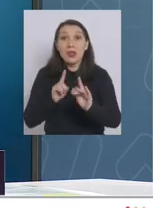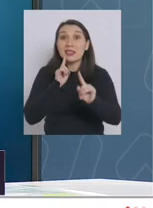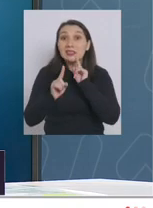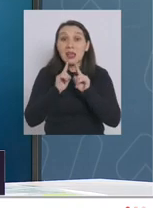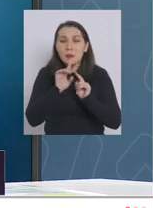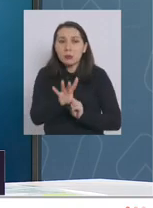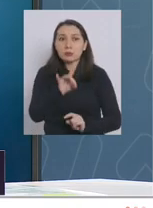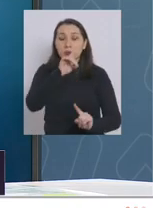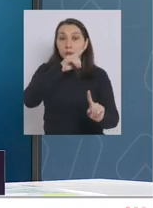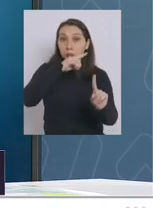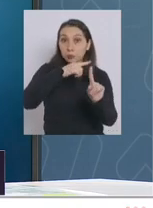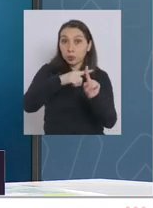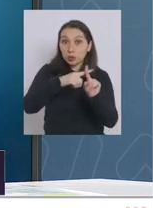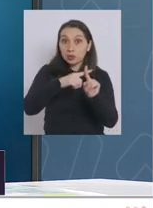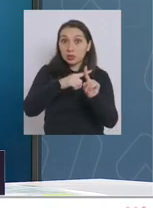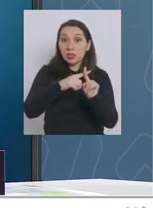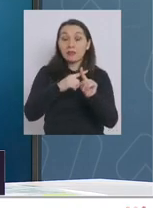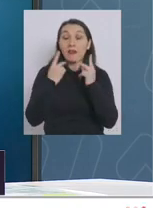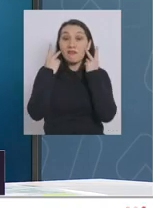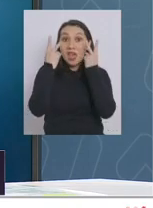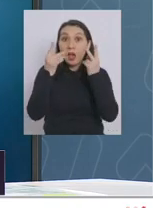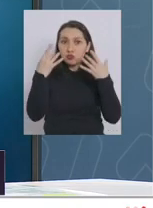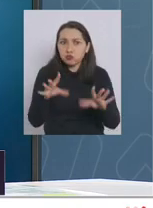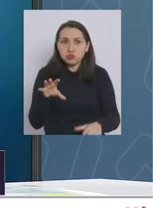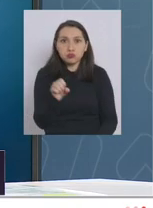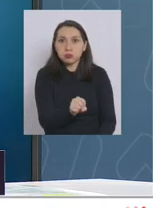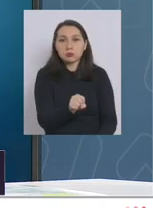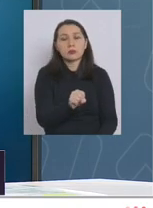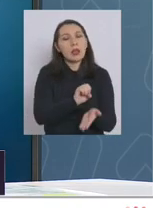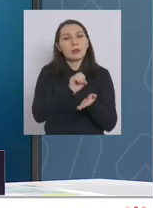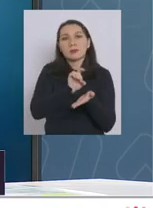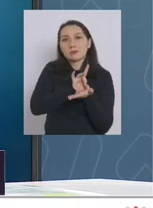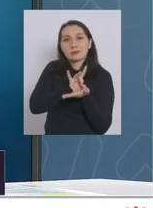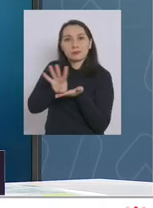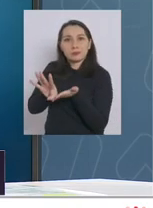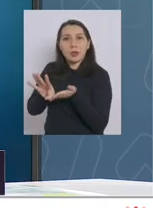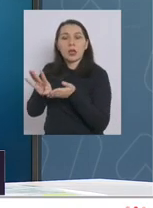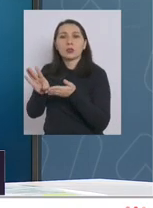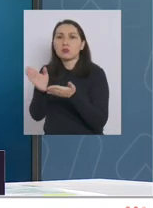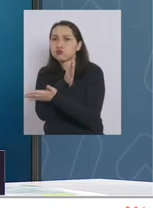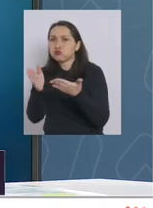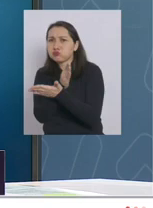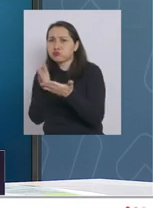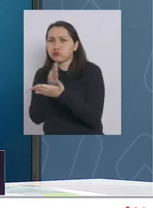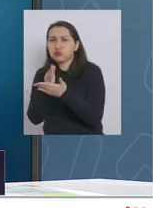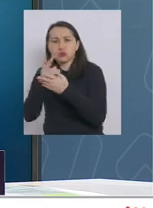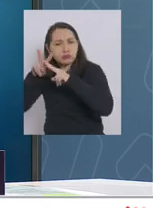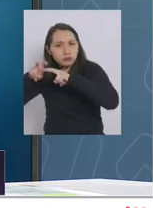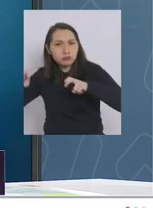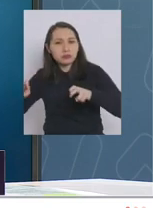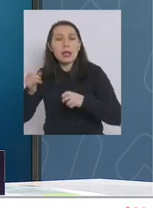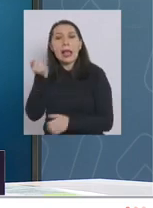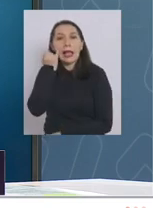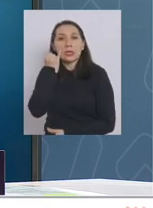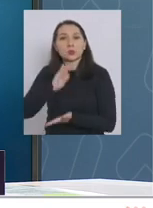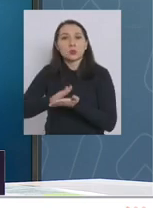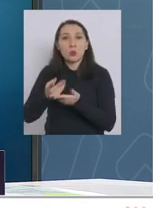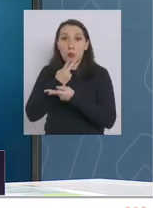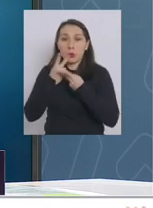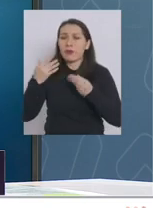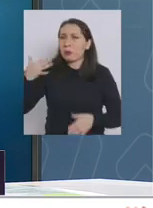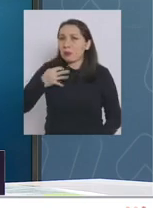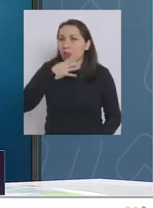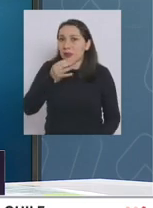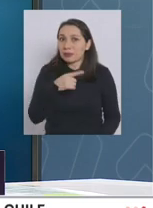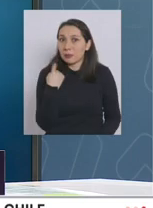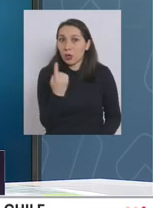que salgan positivos de estos viajeros se envían a secuenciación al Instituto de Salud Pública. Es muy importante para nosotros mencionar